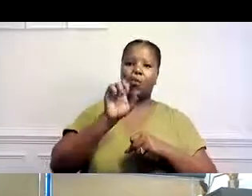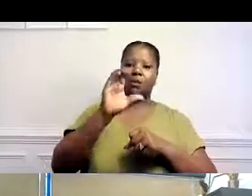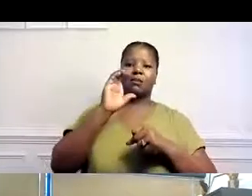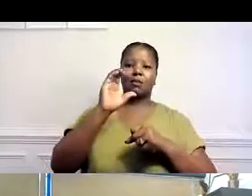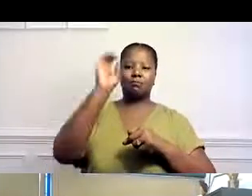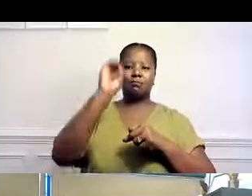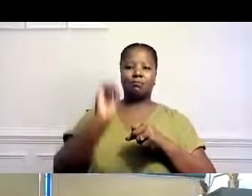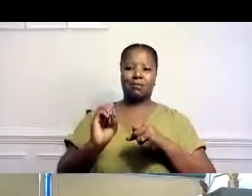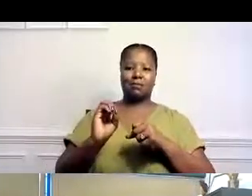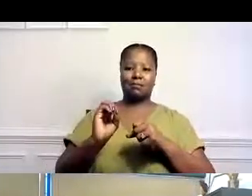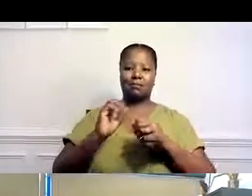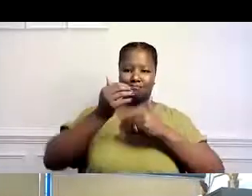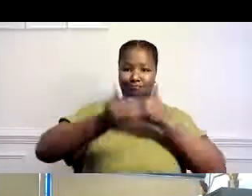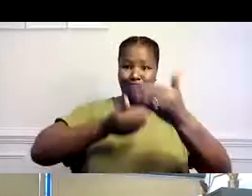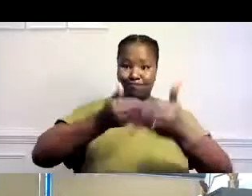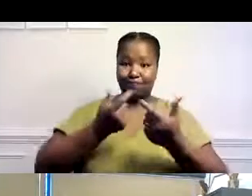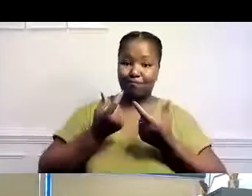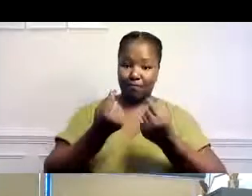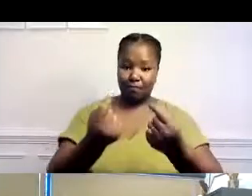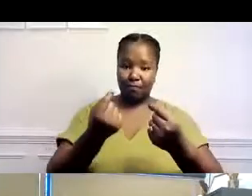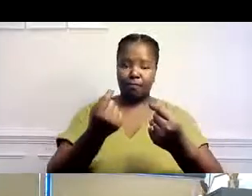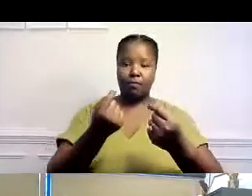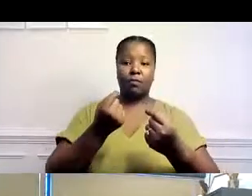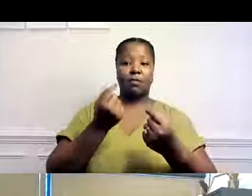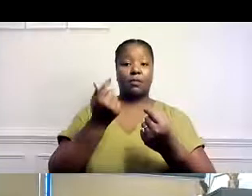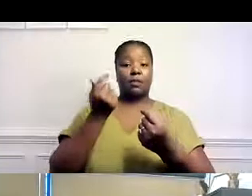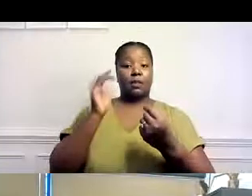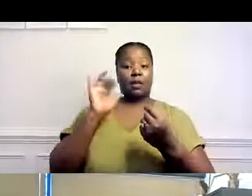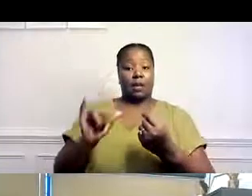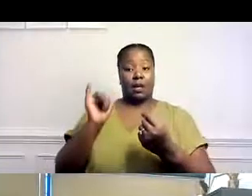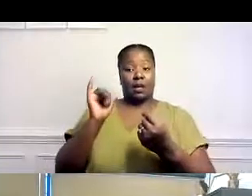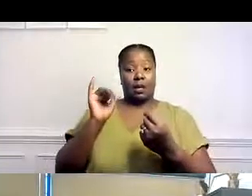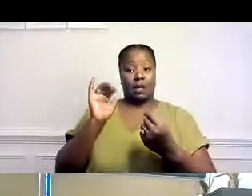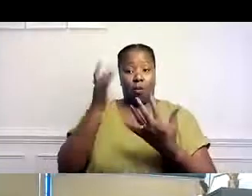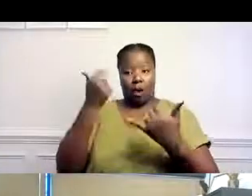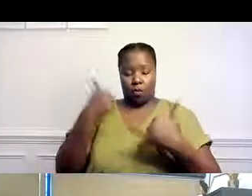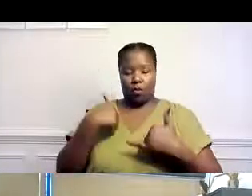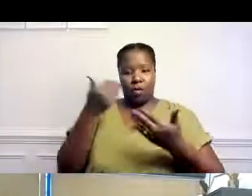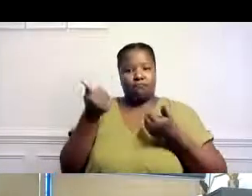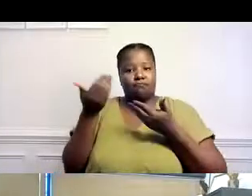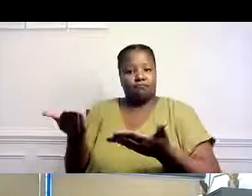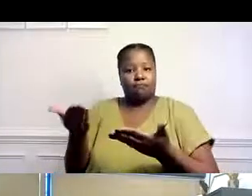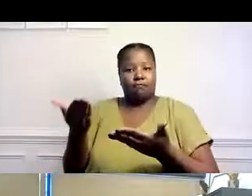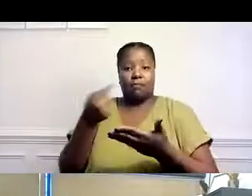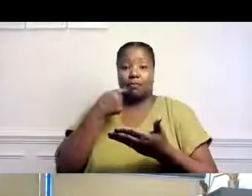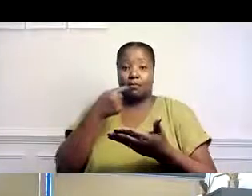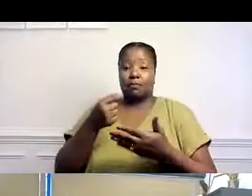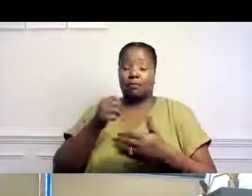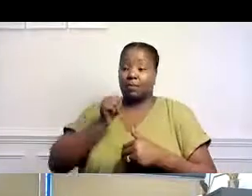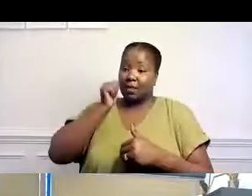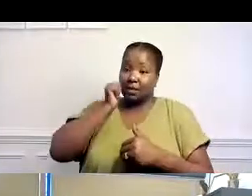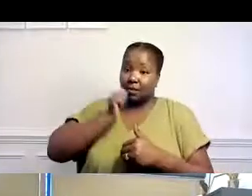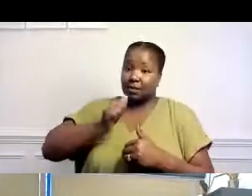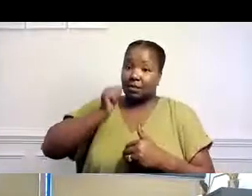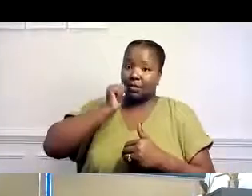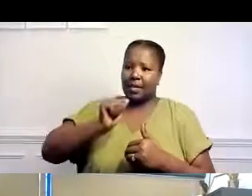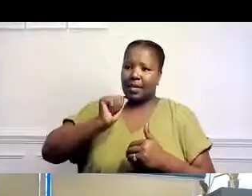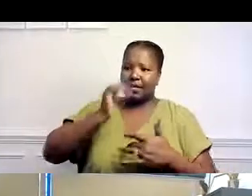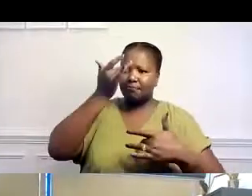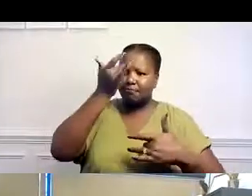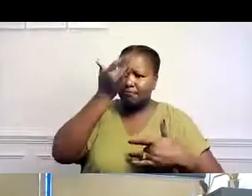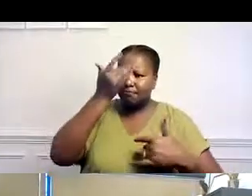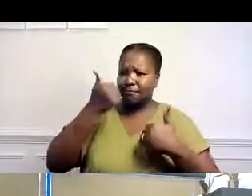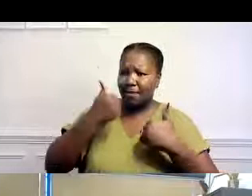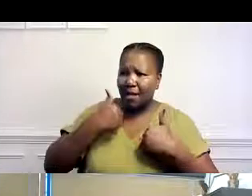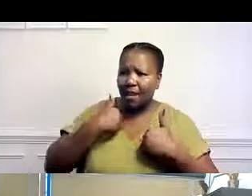es el 100% garantizado. Es por ello que nosotros recomendamos que ustedes incluyan en su